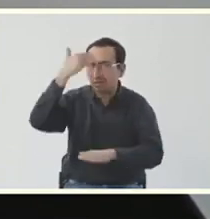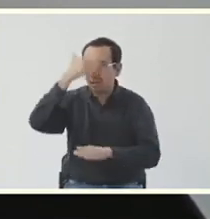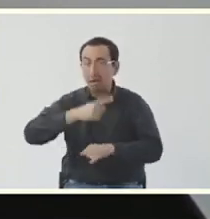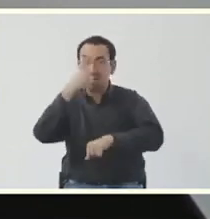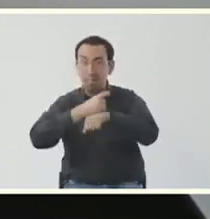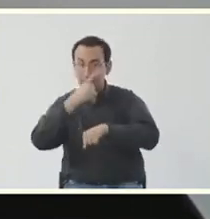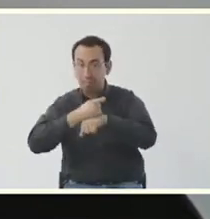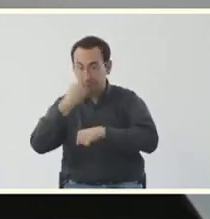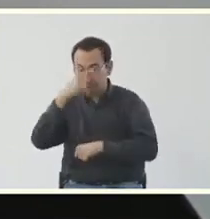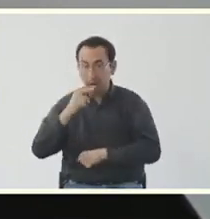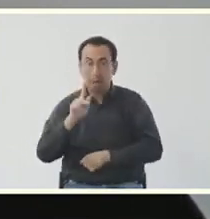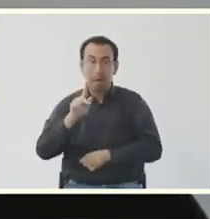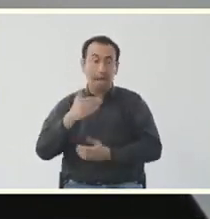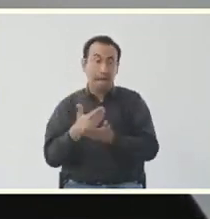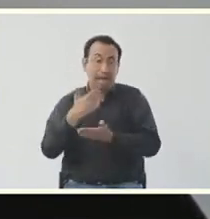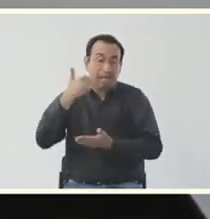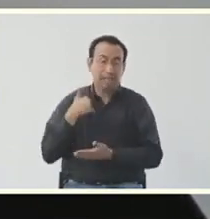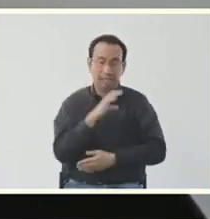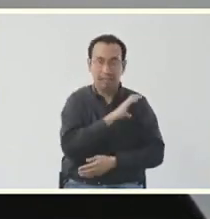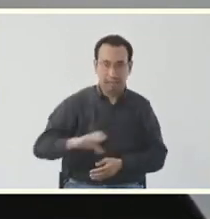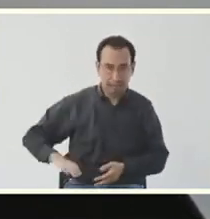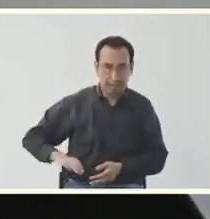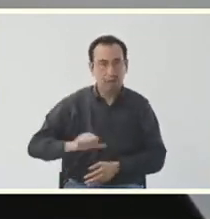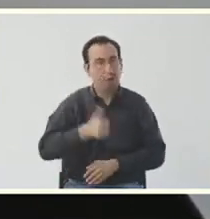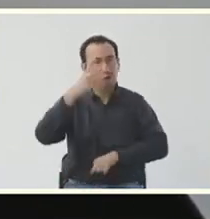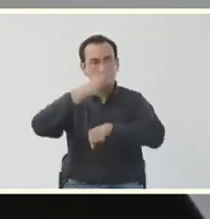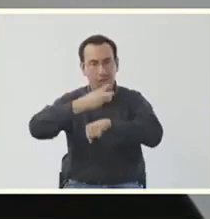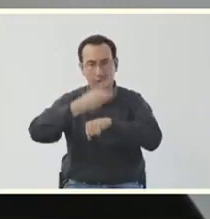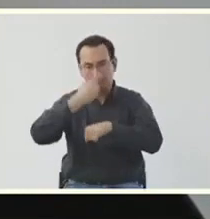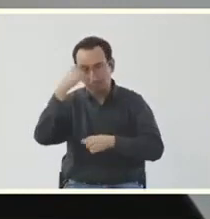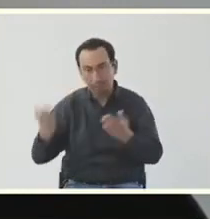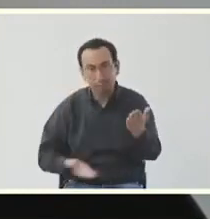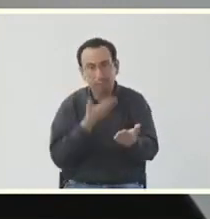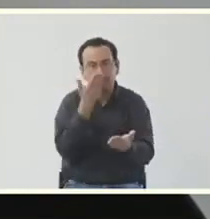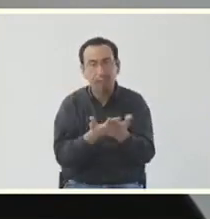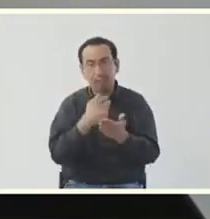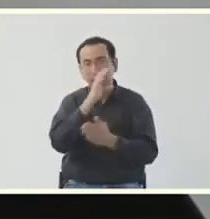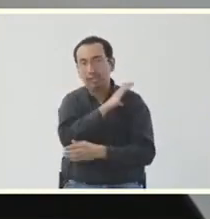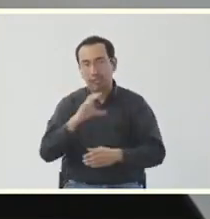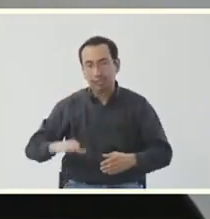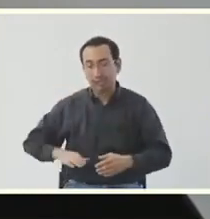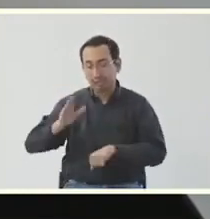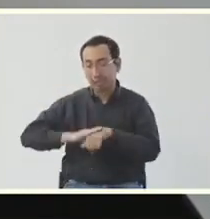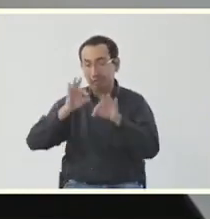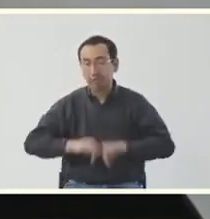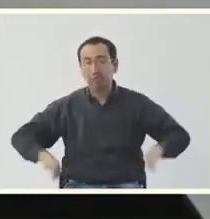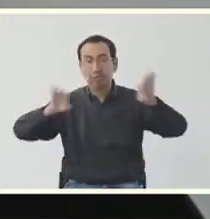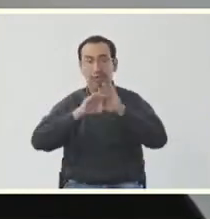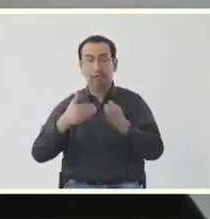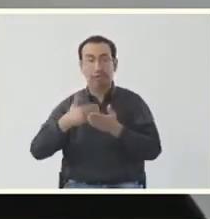simplemente para ser precandidato. Tres, el cumplimiento de adhesiones a la precandidatura es el más importante, ya que